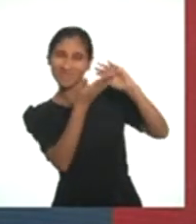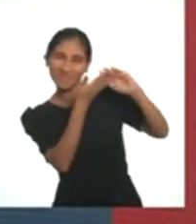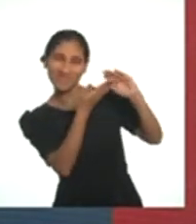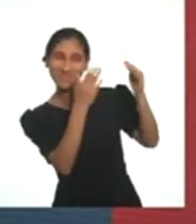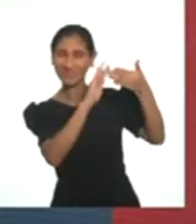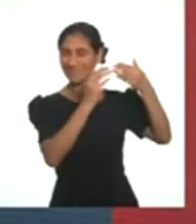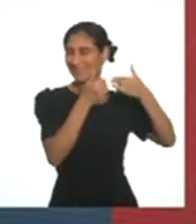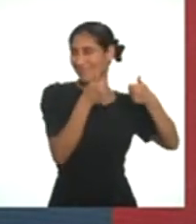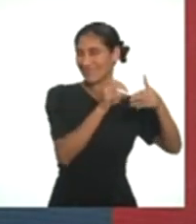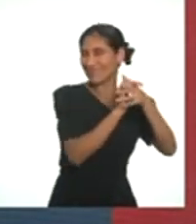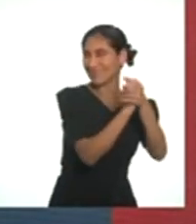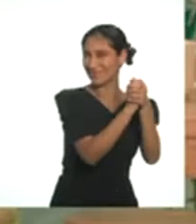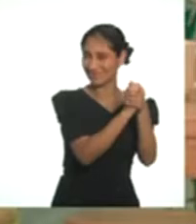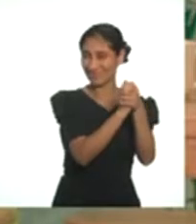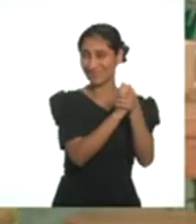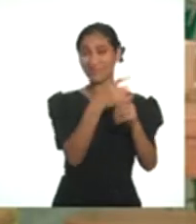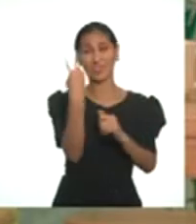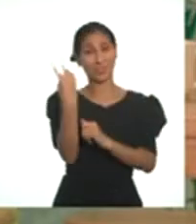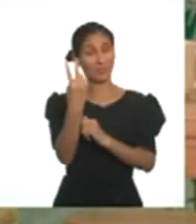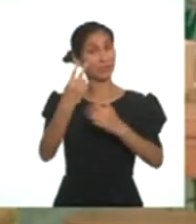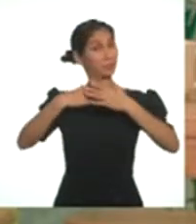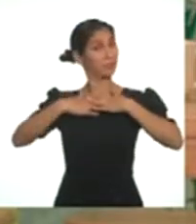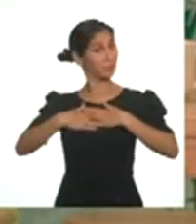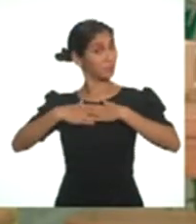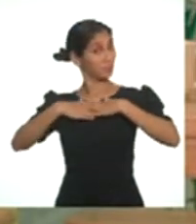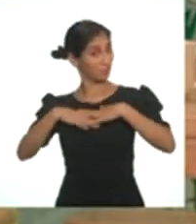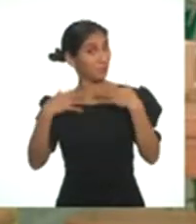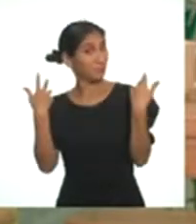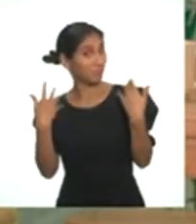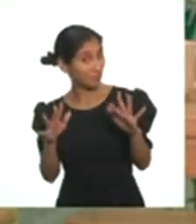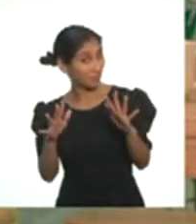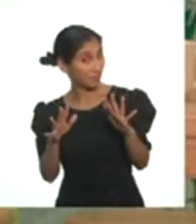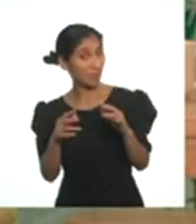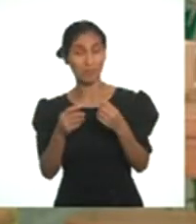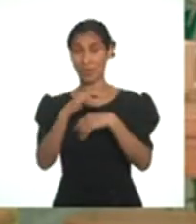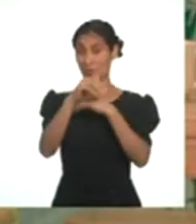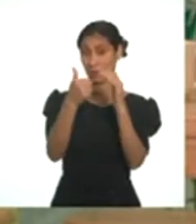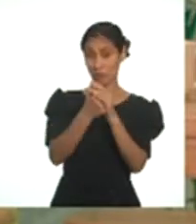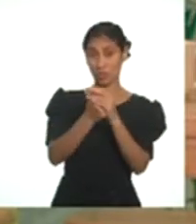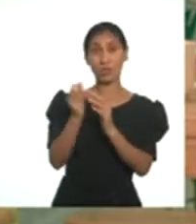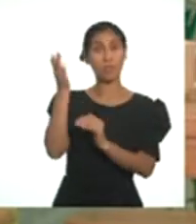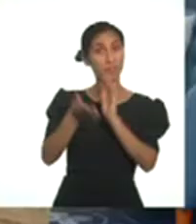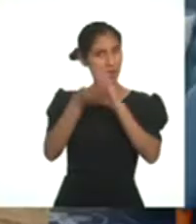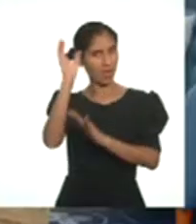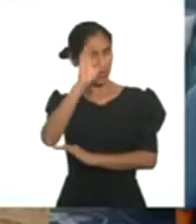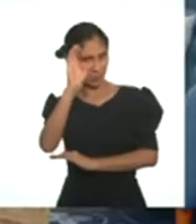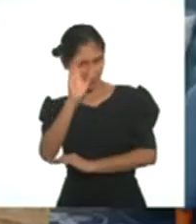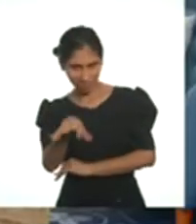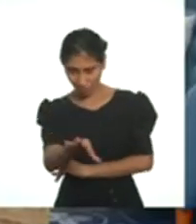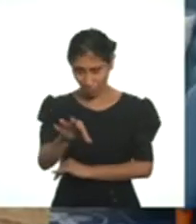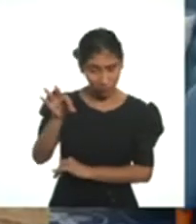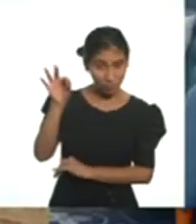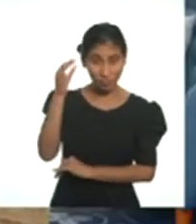amistaron. Veo que ya están listas y listos para encontrar lo que buscan.